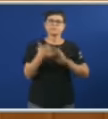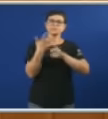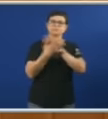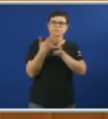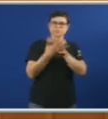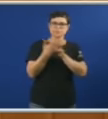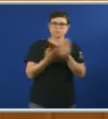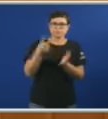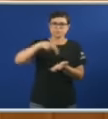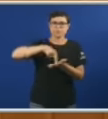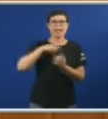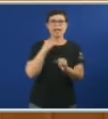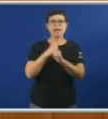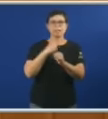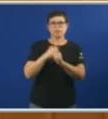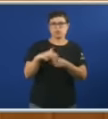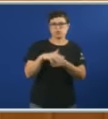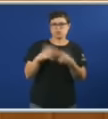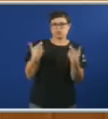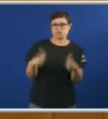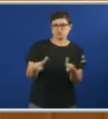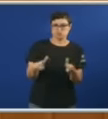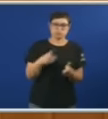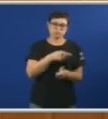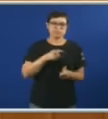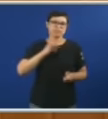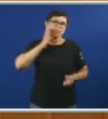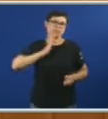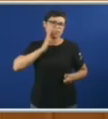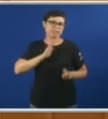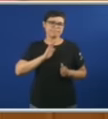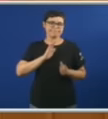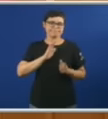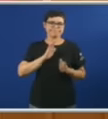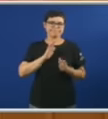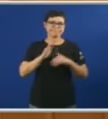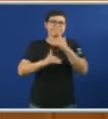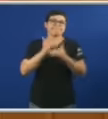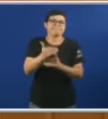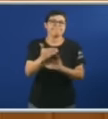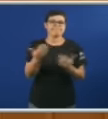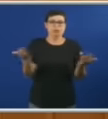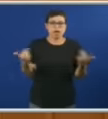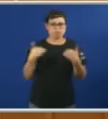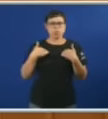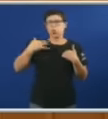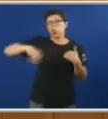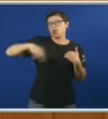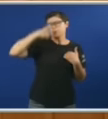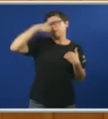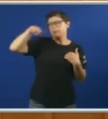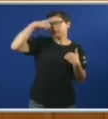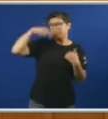que llevai o emprego E claro O seu paternalismo De sempre Dinos Claro Nadie sabe nada Menos vostede